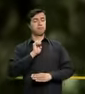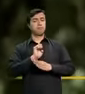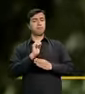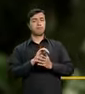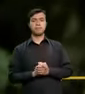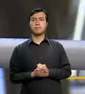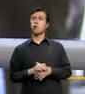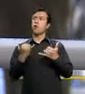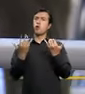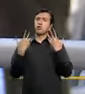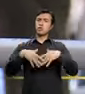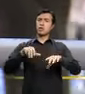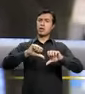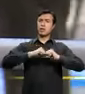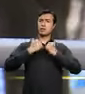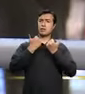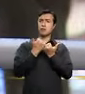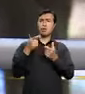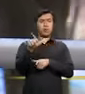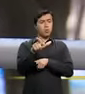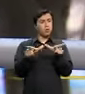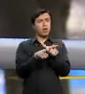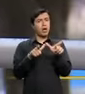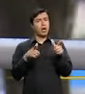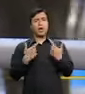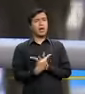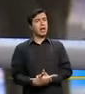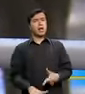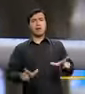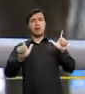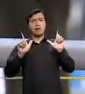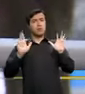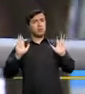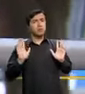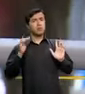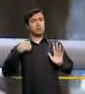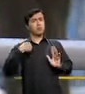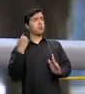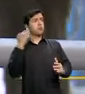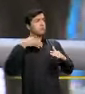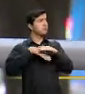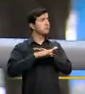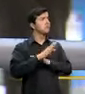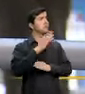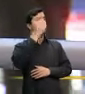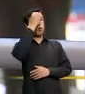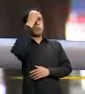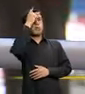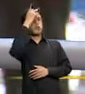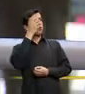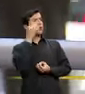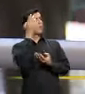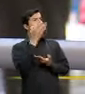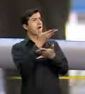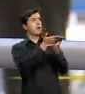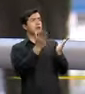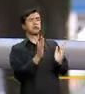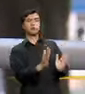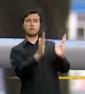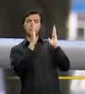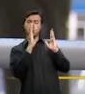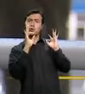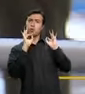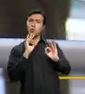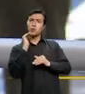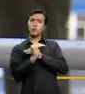desarrollo de nuestra patria. Y ahora en cambio la Asamblea es un lugar en el que uno puede acercarse libremente y proponer nuevas ideas, las cuales son